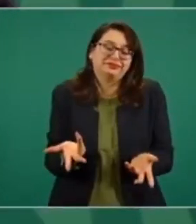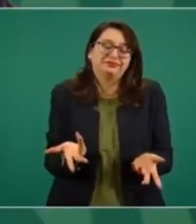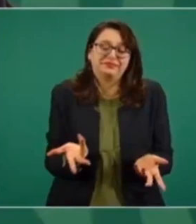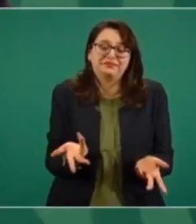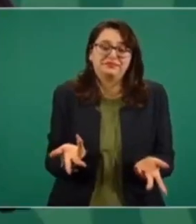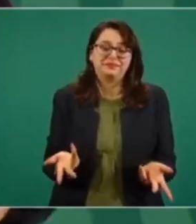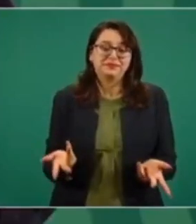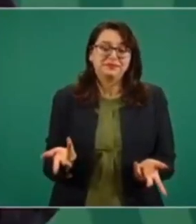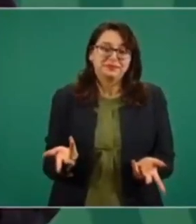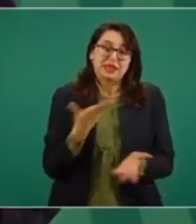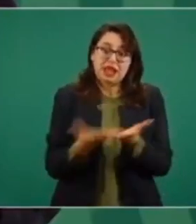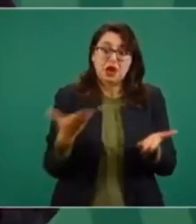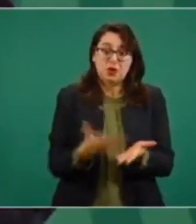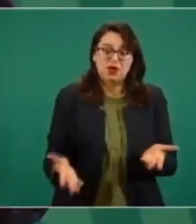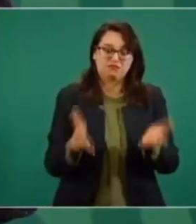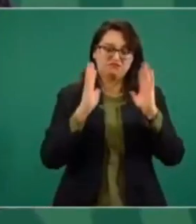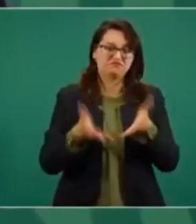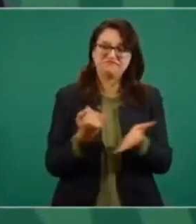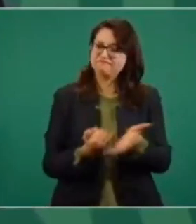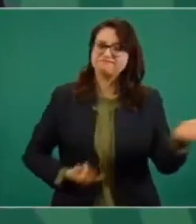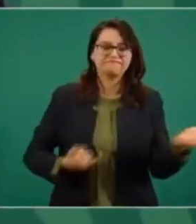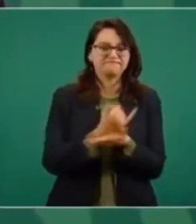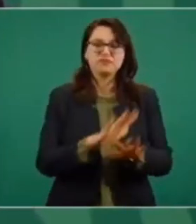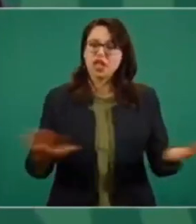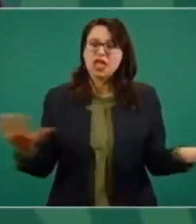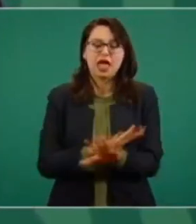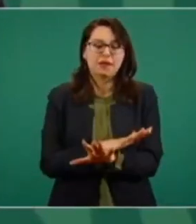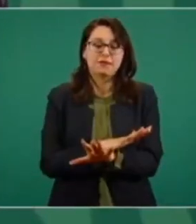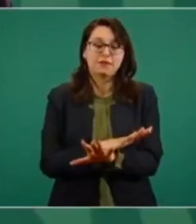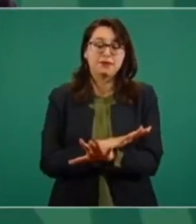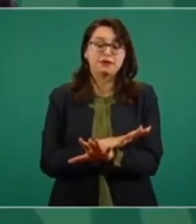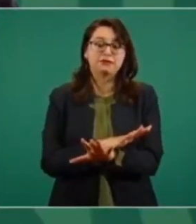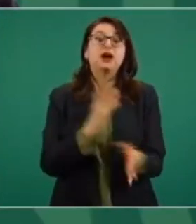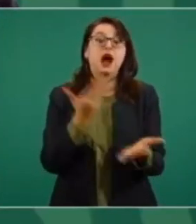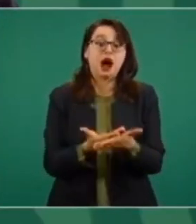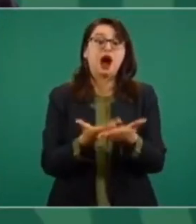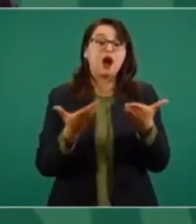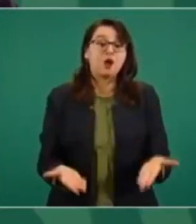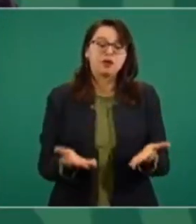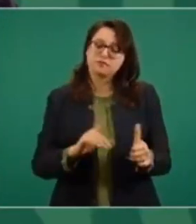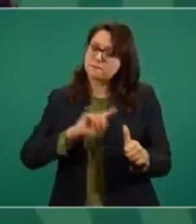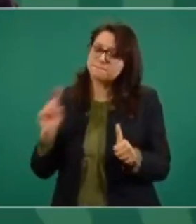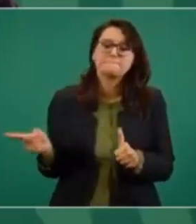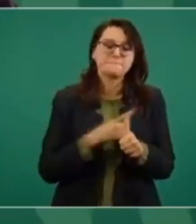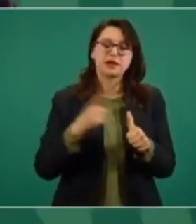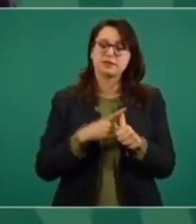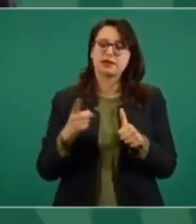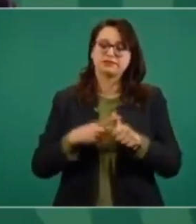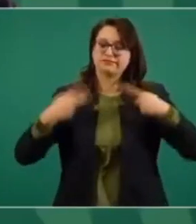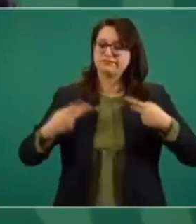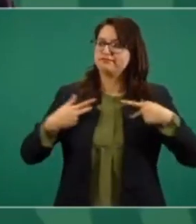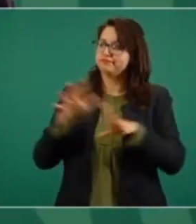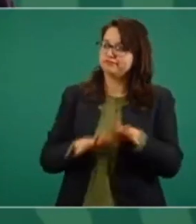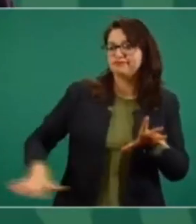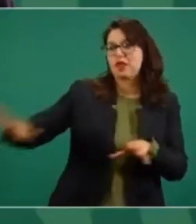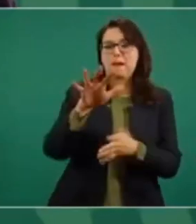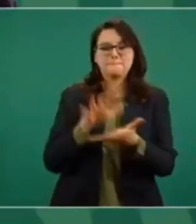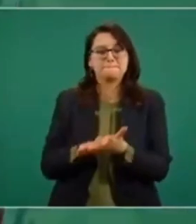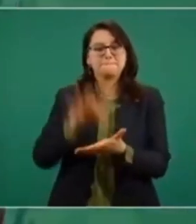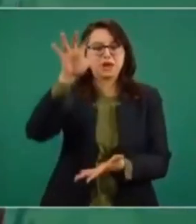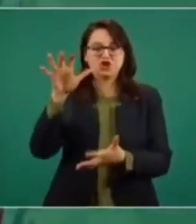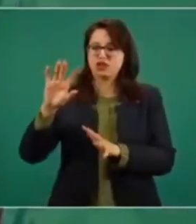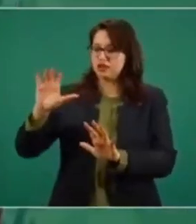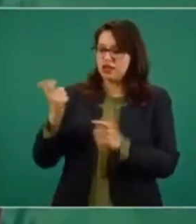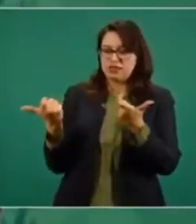entonces se llevó a cabo un cambio en el país y ahora se toma en cuenta a la mayoría de la gente, el